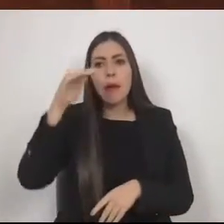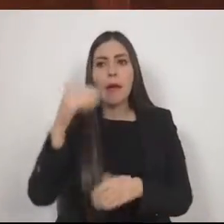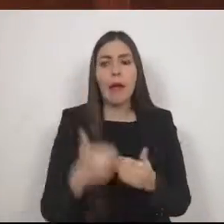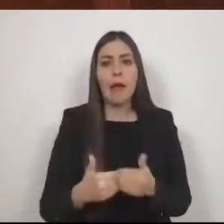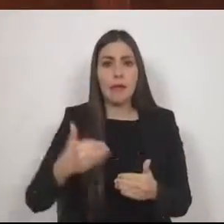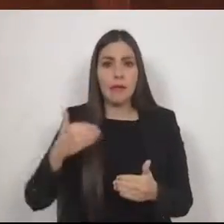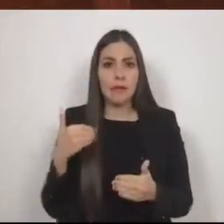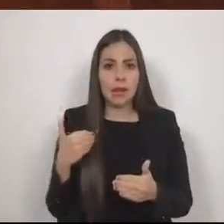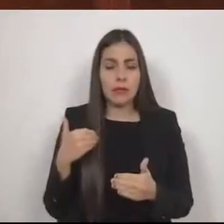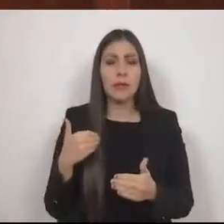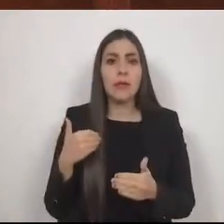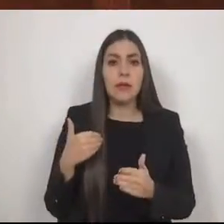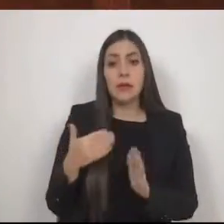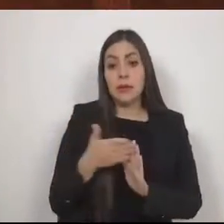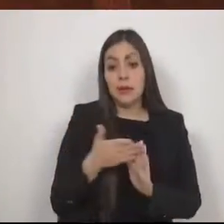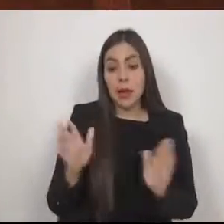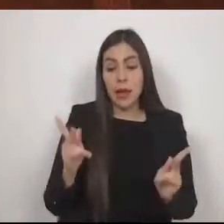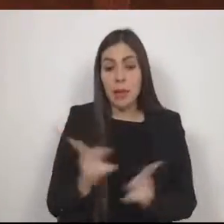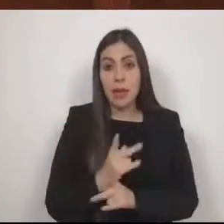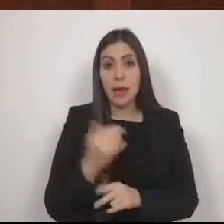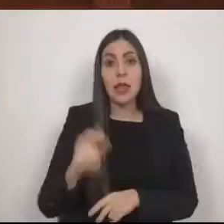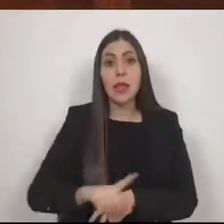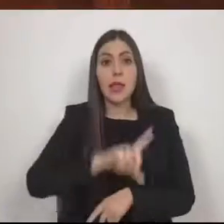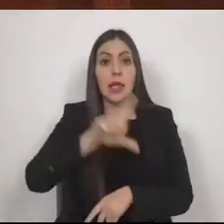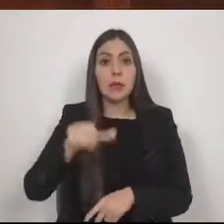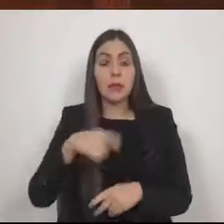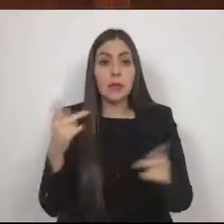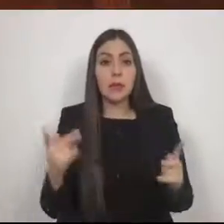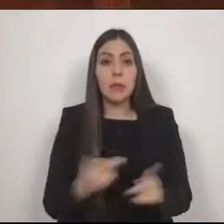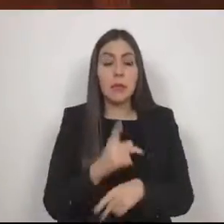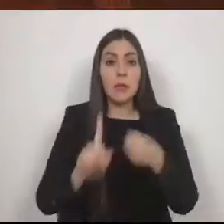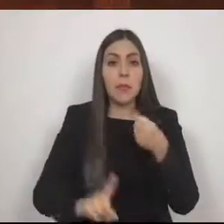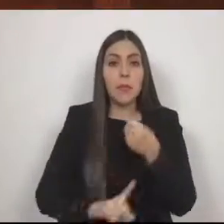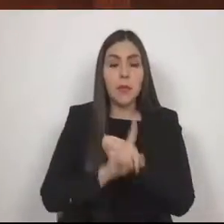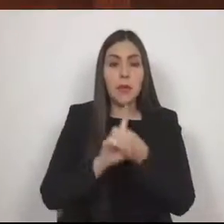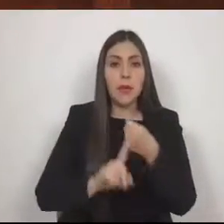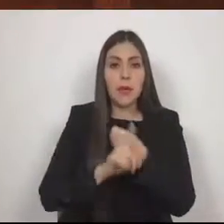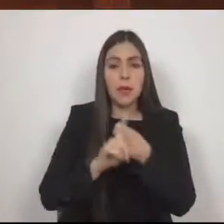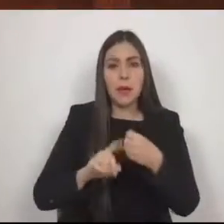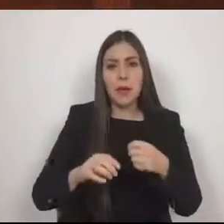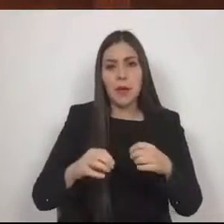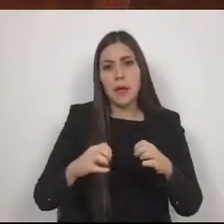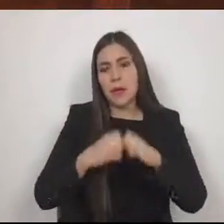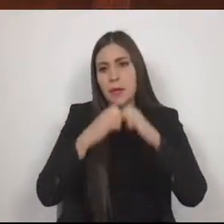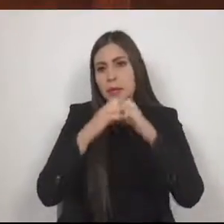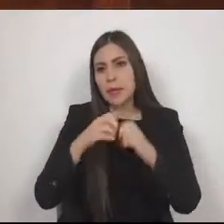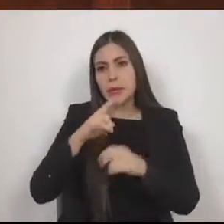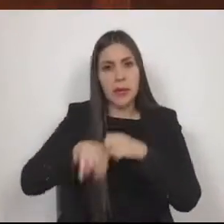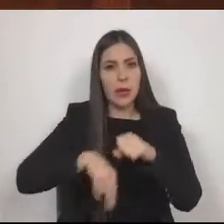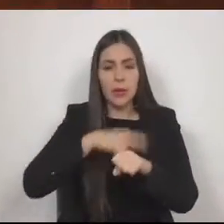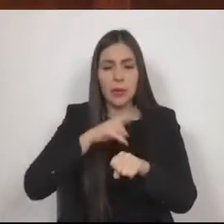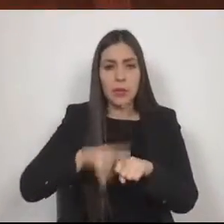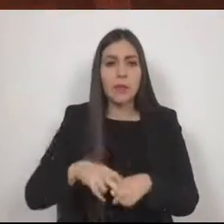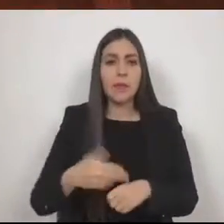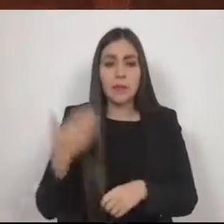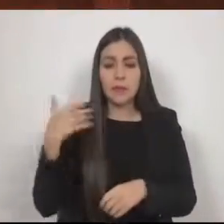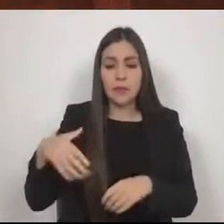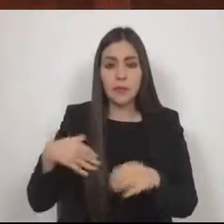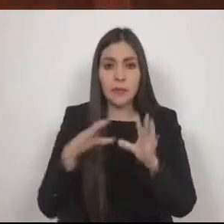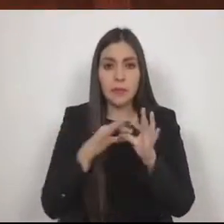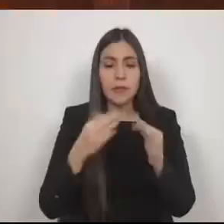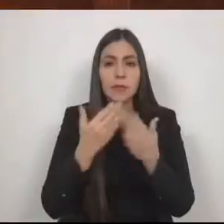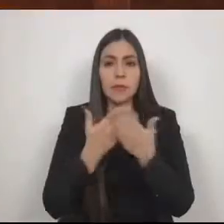durante y después de una situación de riesgo. Por lo antes expuesto y fundado, someto a la